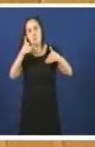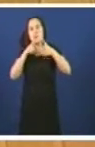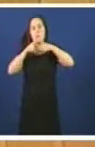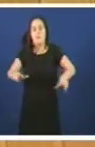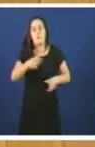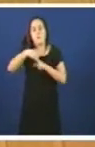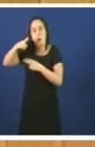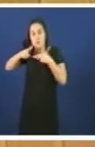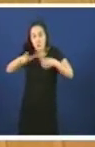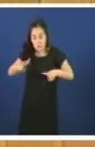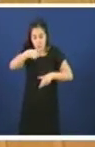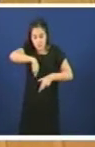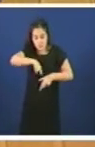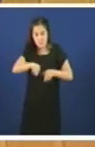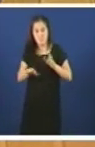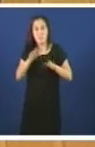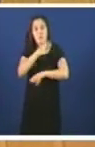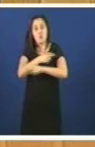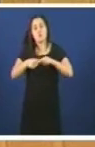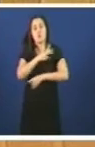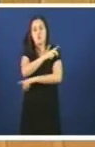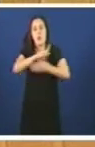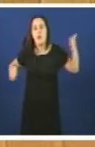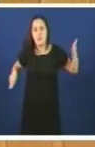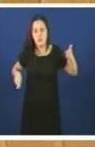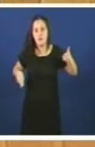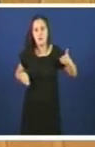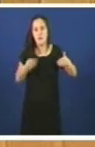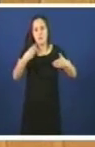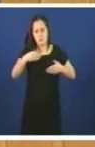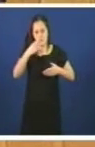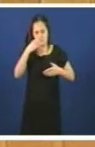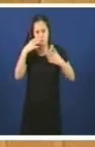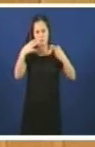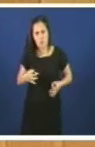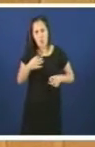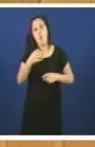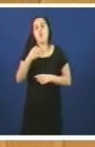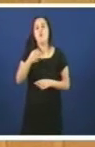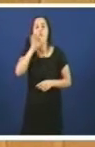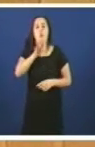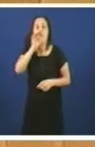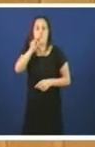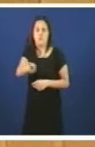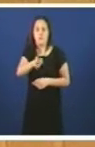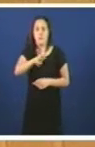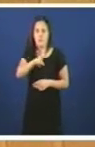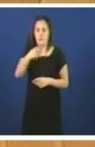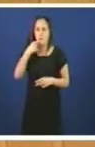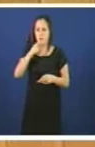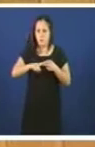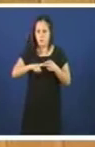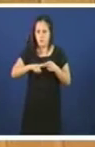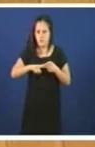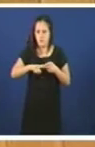lingüística que está a realizar a actual xunta parte do convencemento de que o galego é útil en calquera ámbito e para todas as funcions